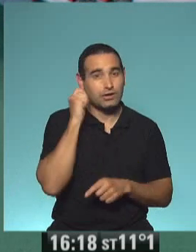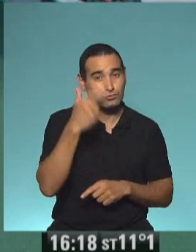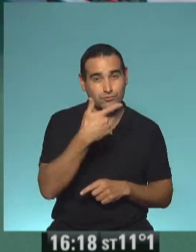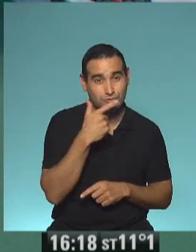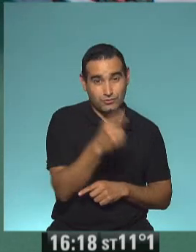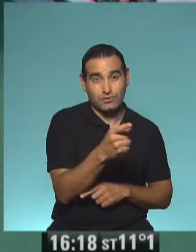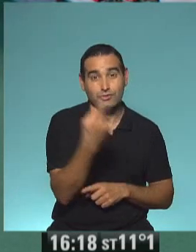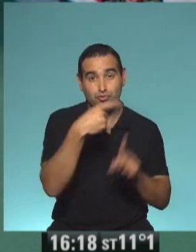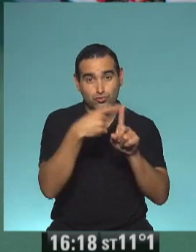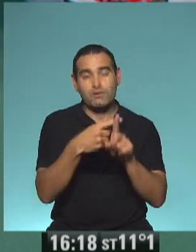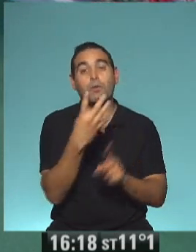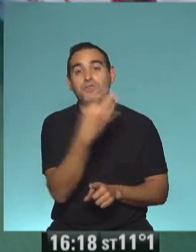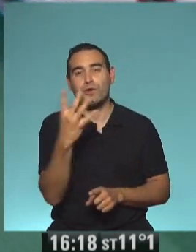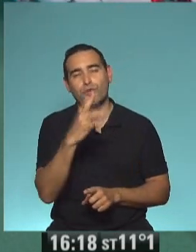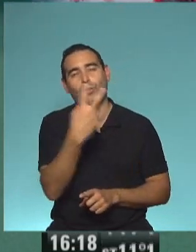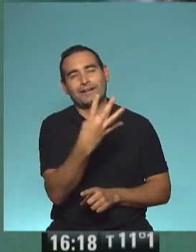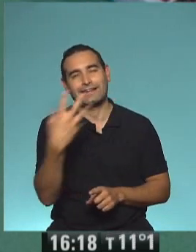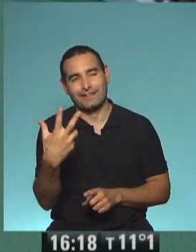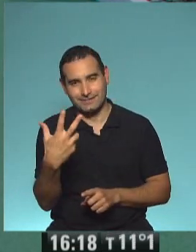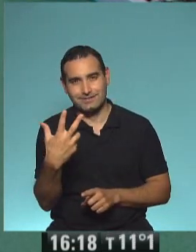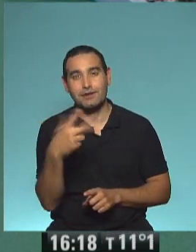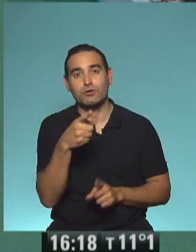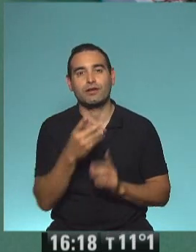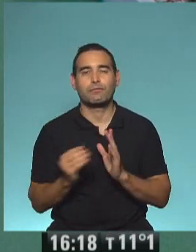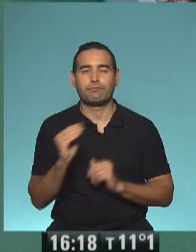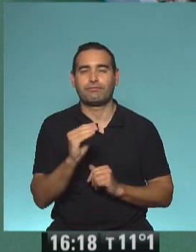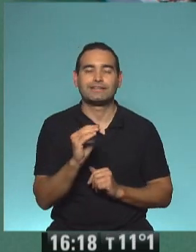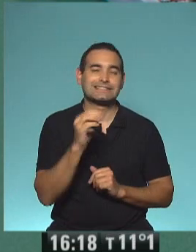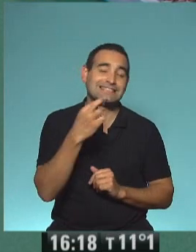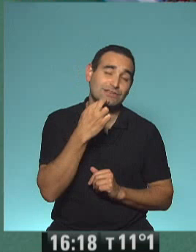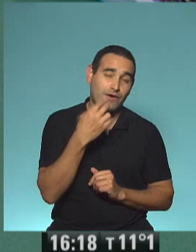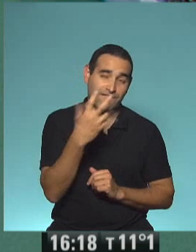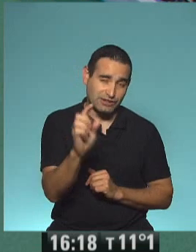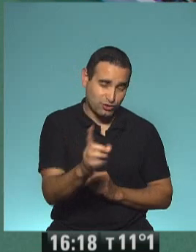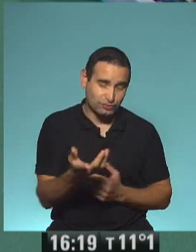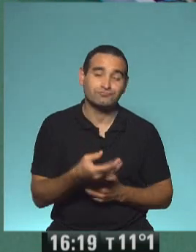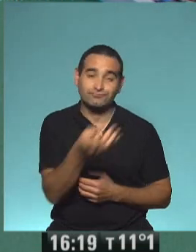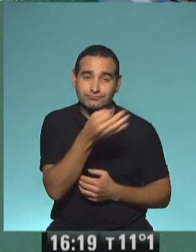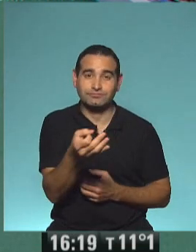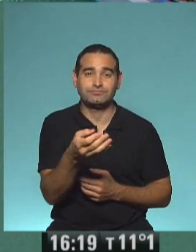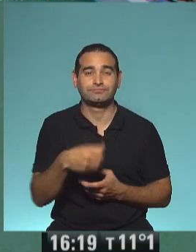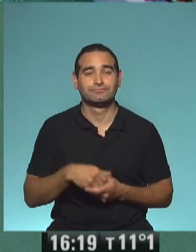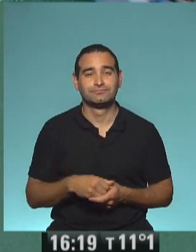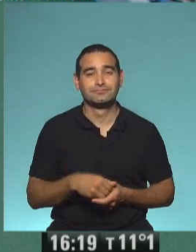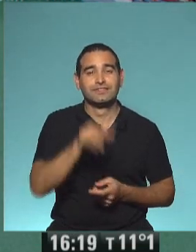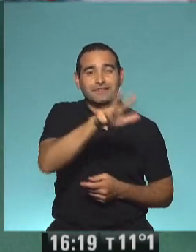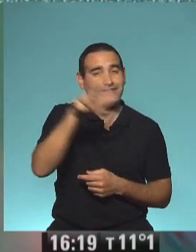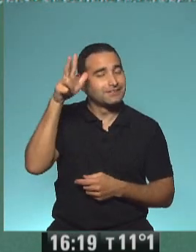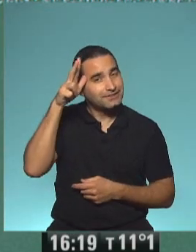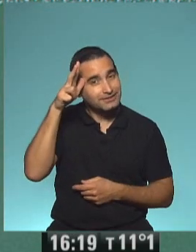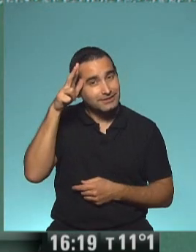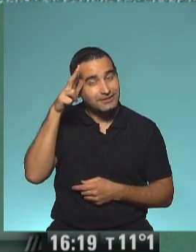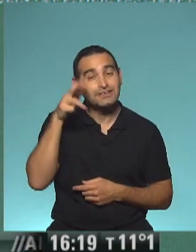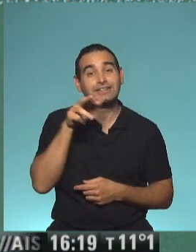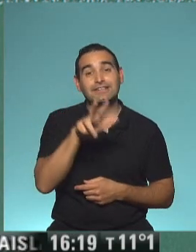suma, en lugar de 44 le quedó 43, porque le sumó 19 y no 20. Exacto. Y a mí me quedó 38 en